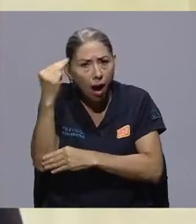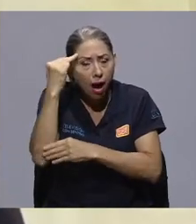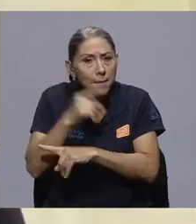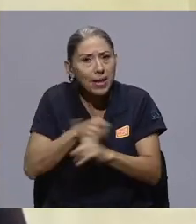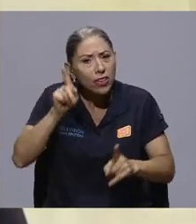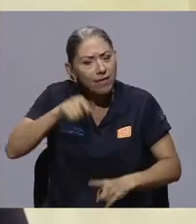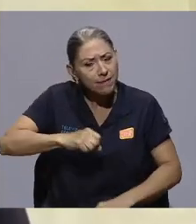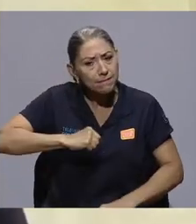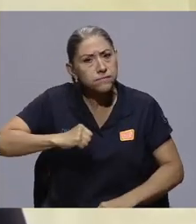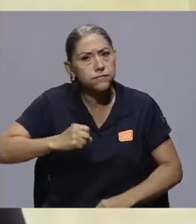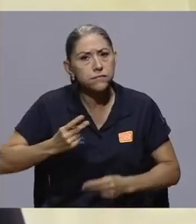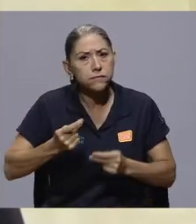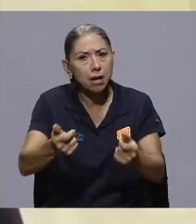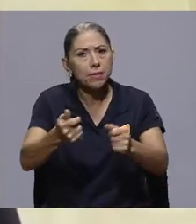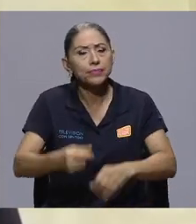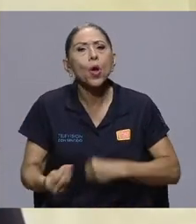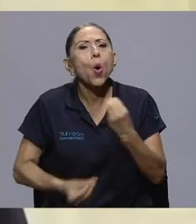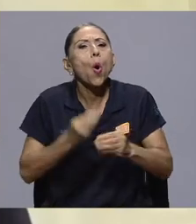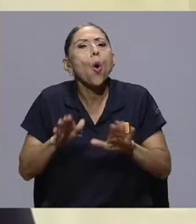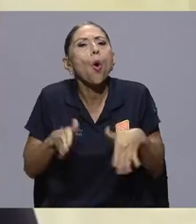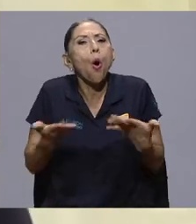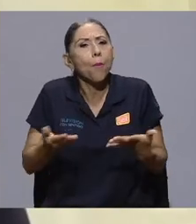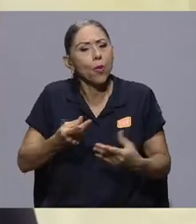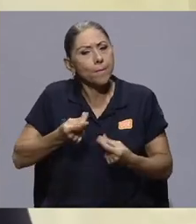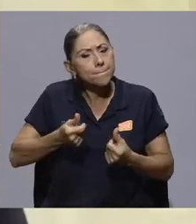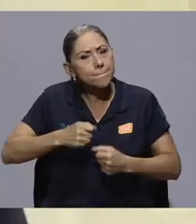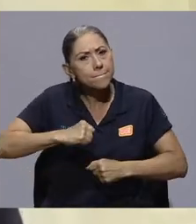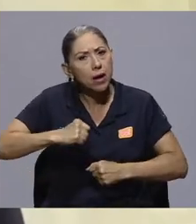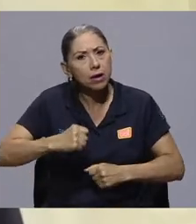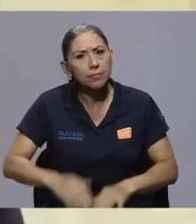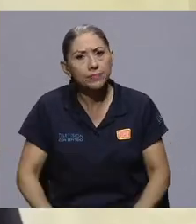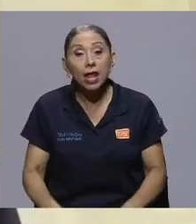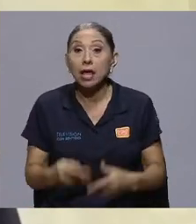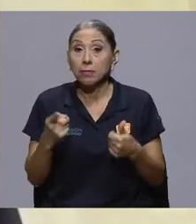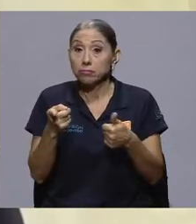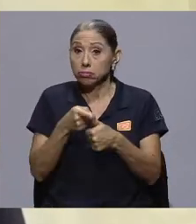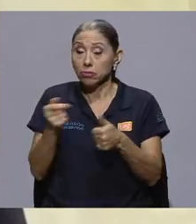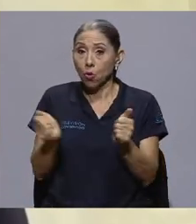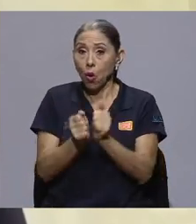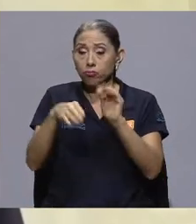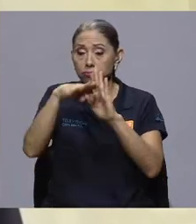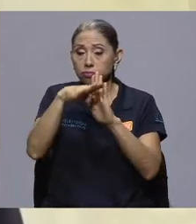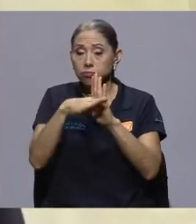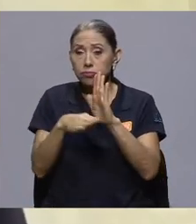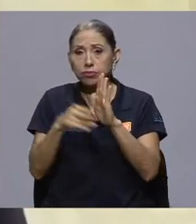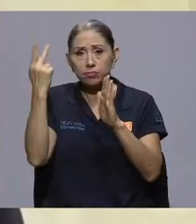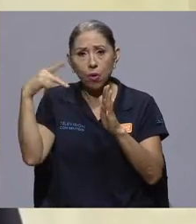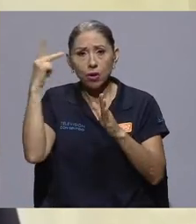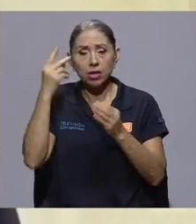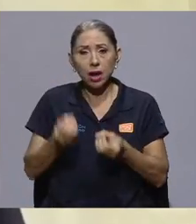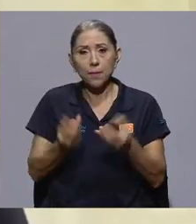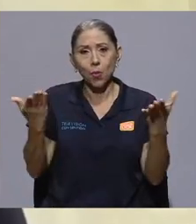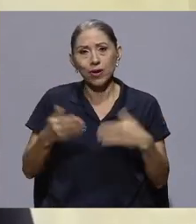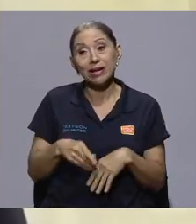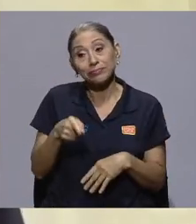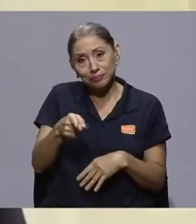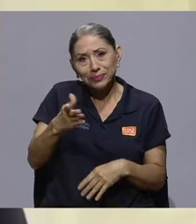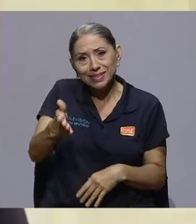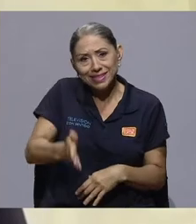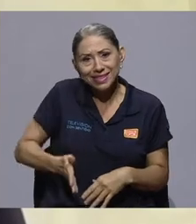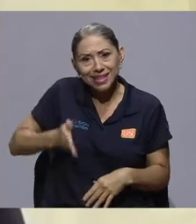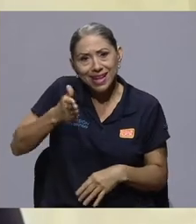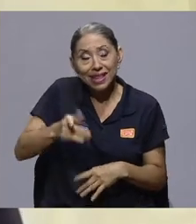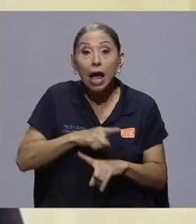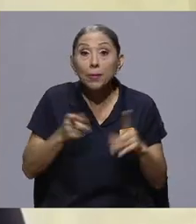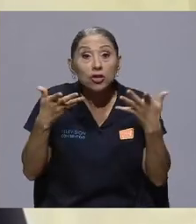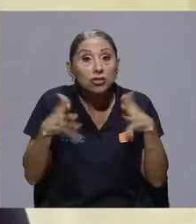acelerador. ¿Y cómo le metemos el acelerador? Una parte es con política pública, que si bien es cierto, es como lenta, pero también ya